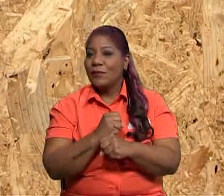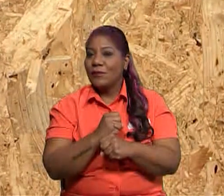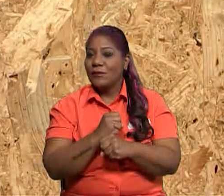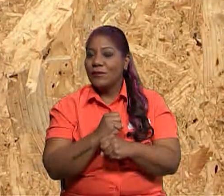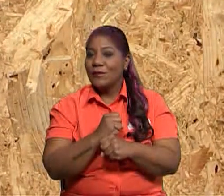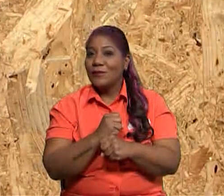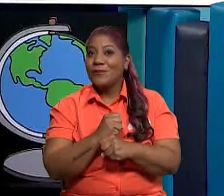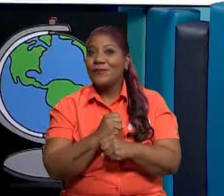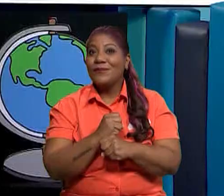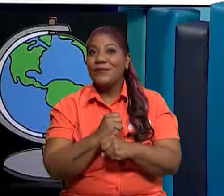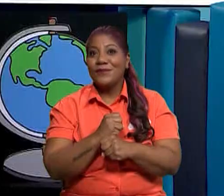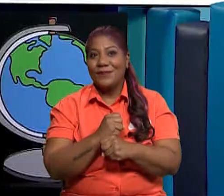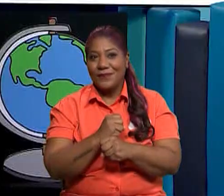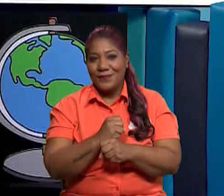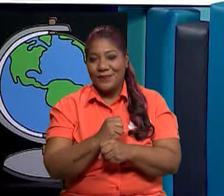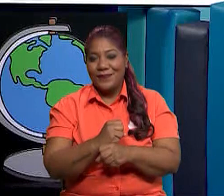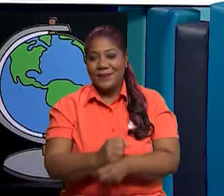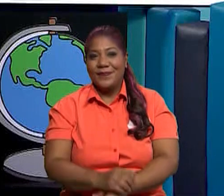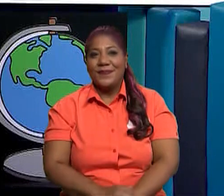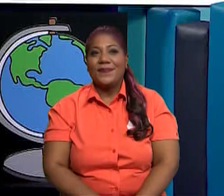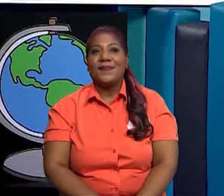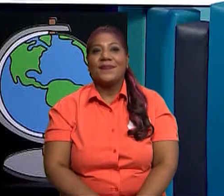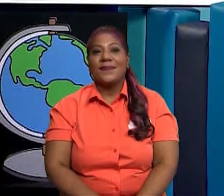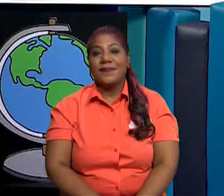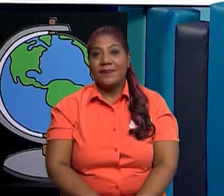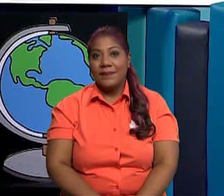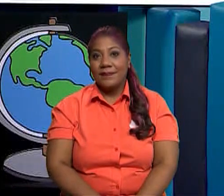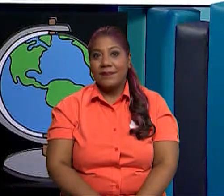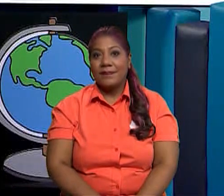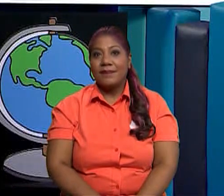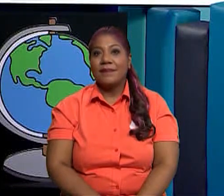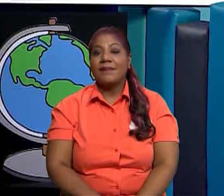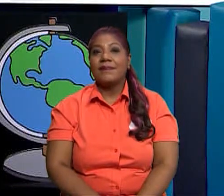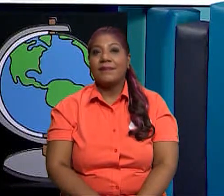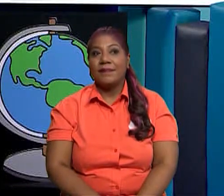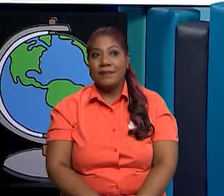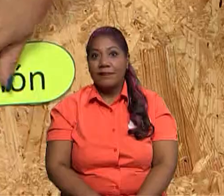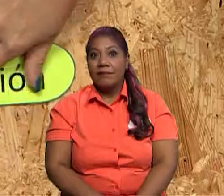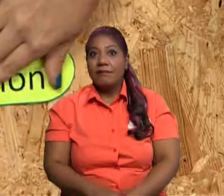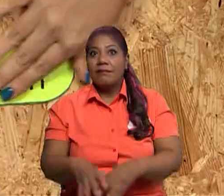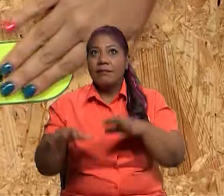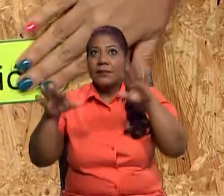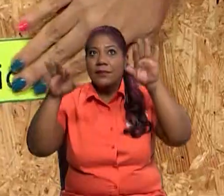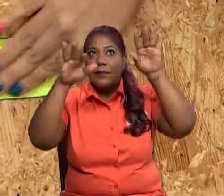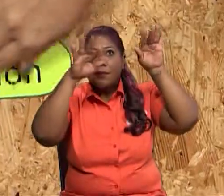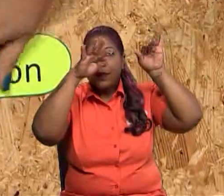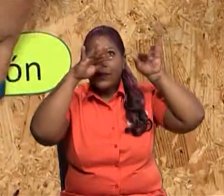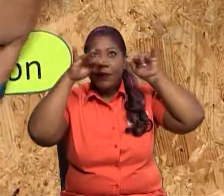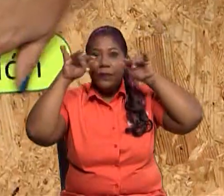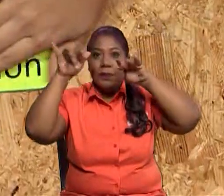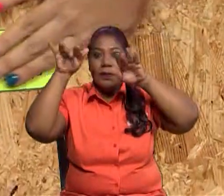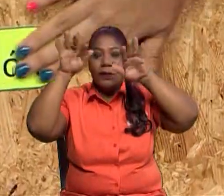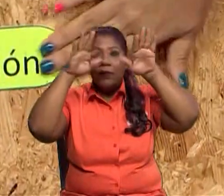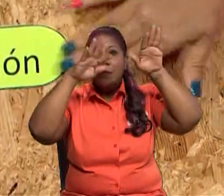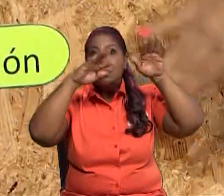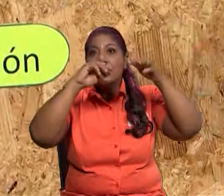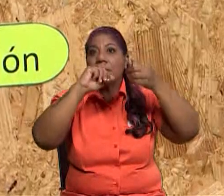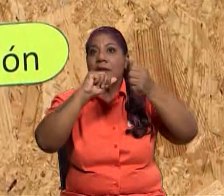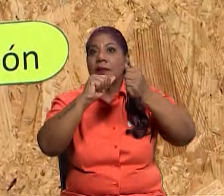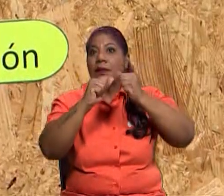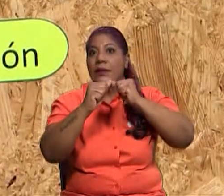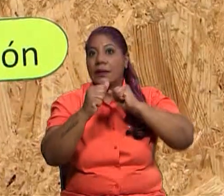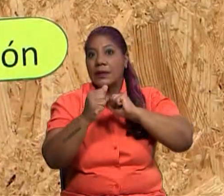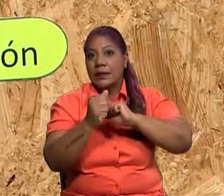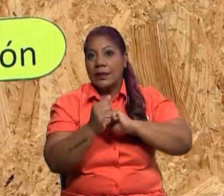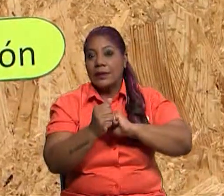la conclusión que algunos cambios en la naturaleza pueden influir en la vida de las personas.